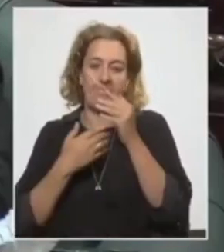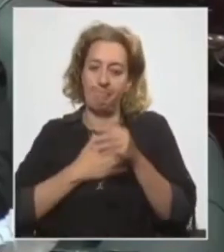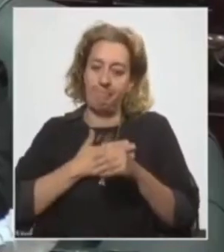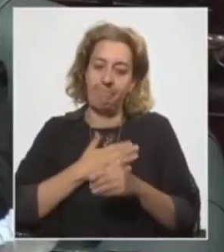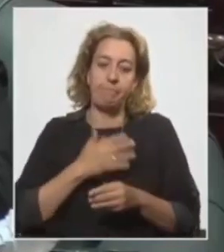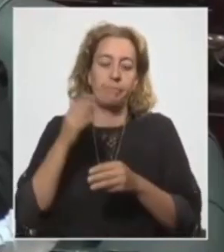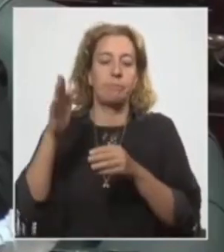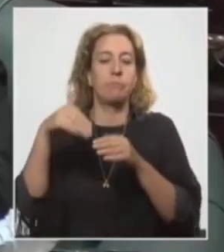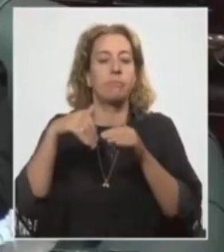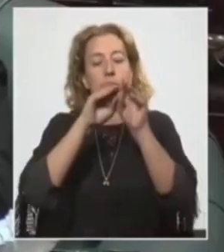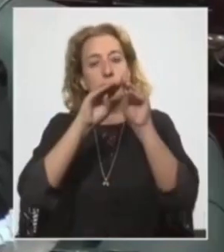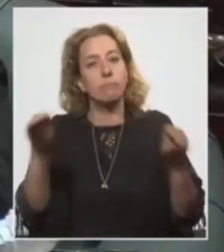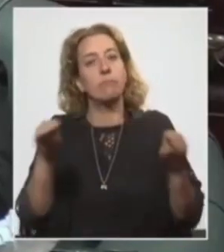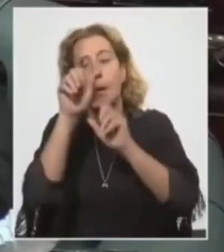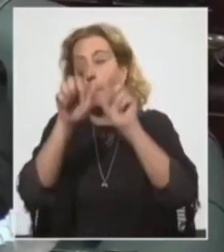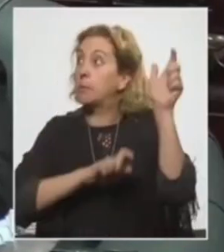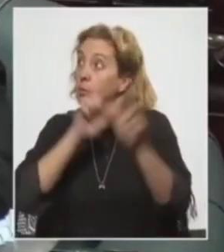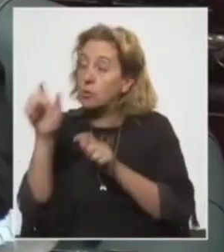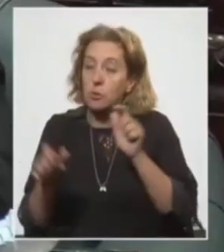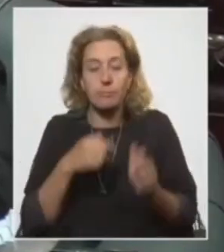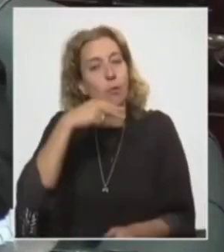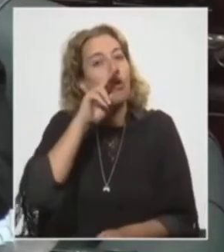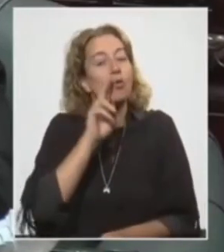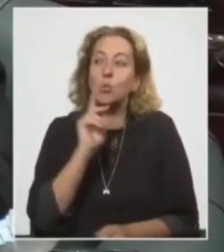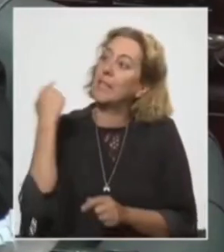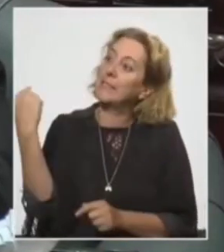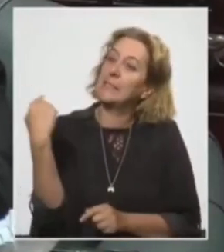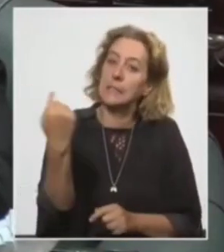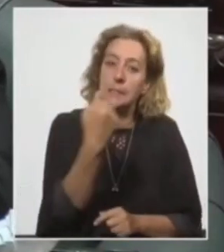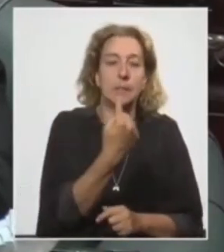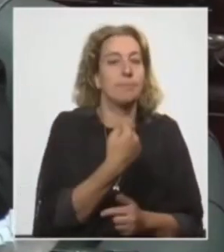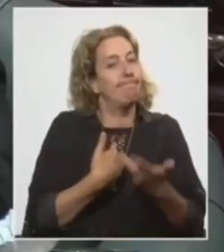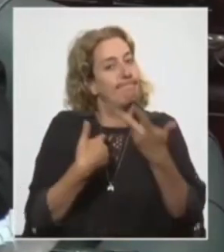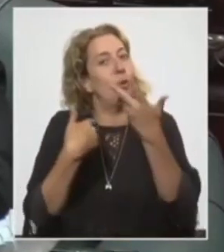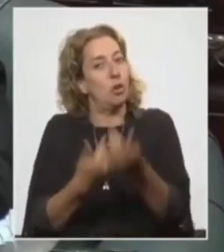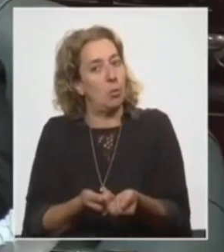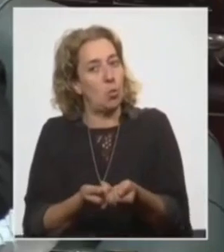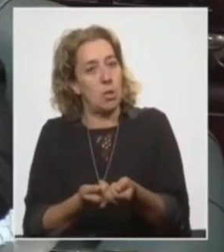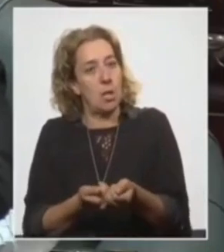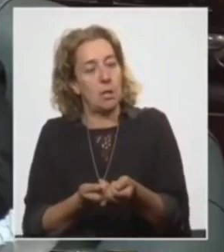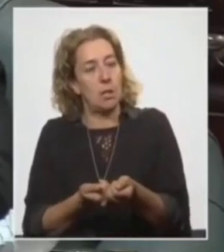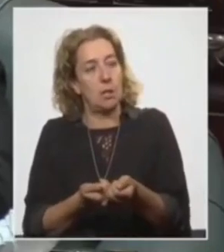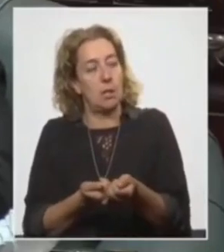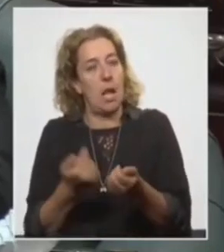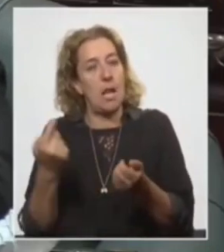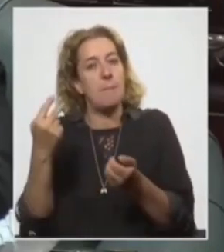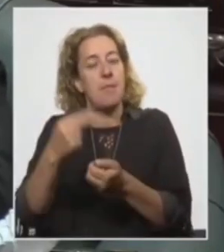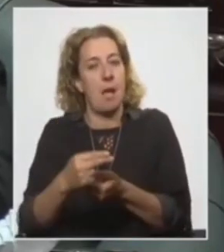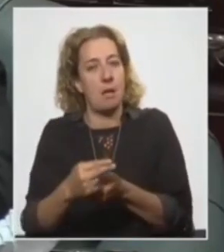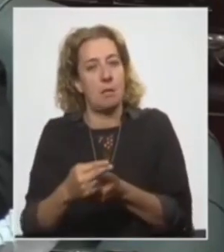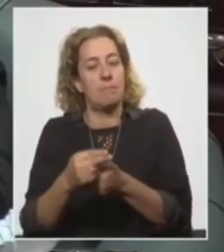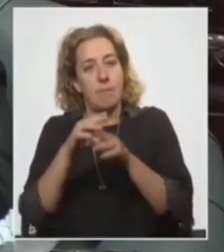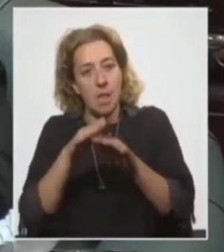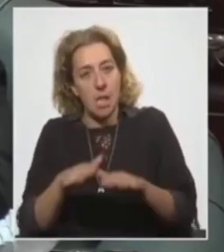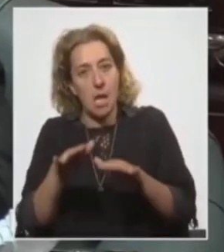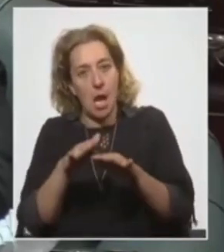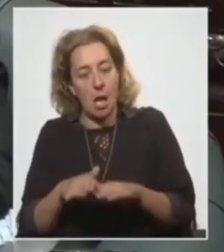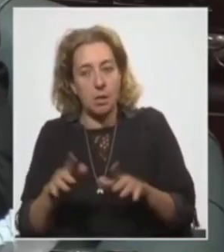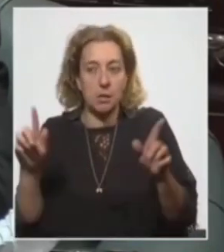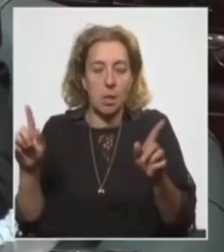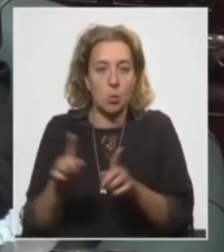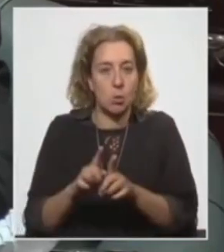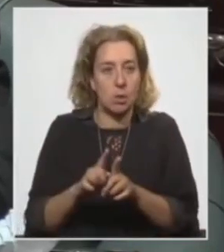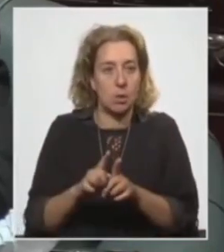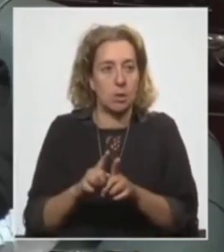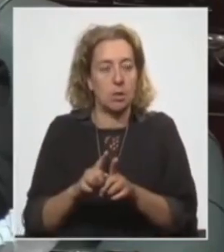llamado a la población para que las conductas individuales contribuyan a limitar, mitigar, reducir